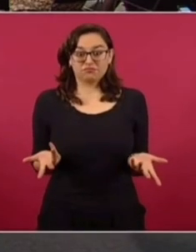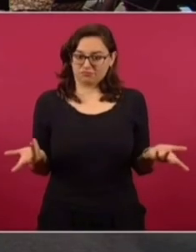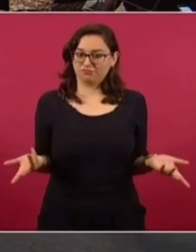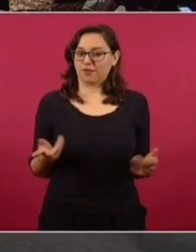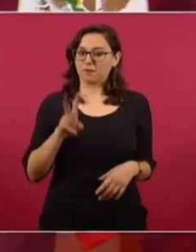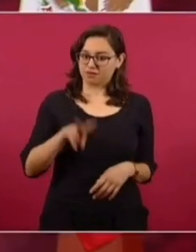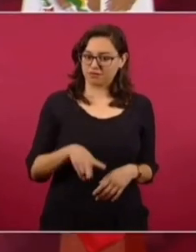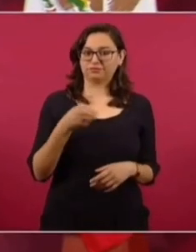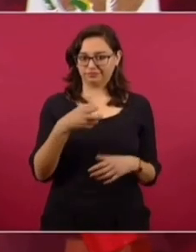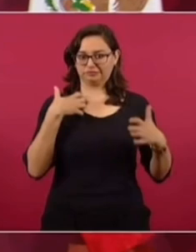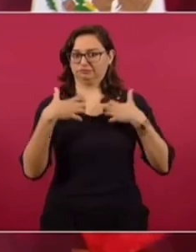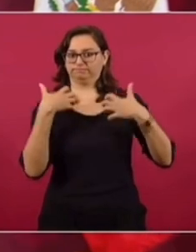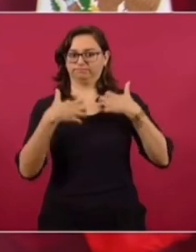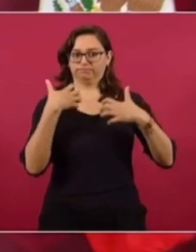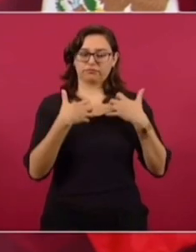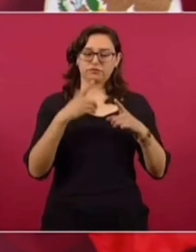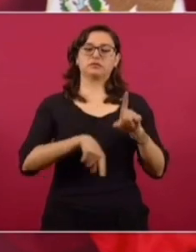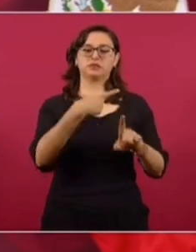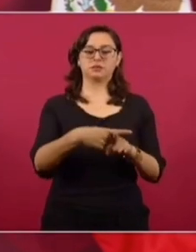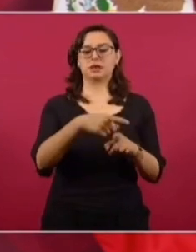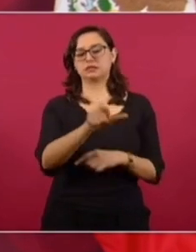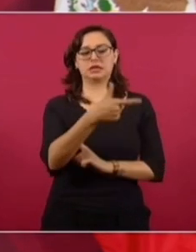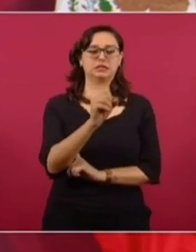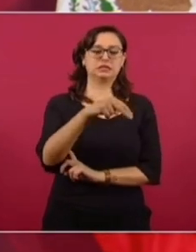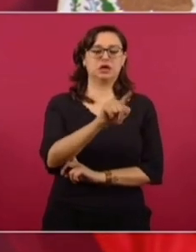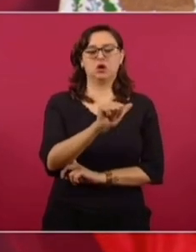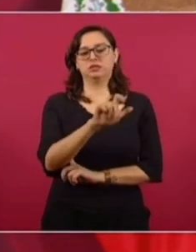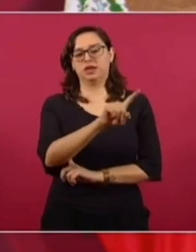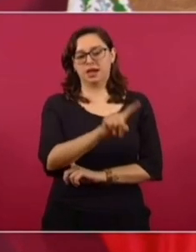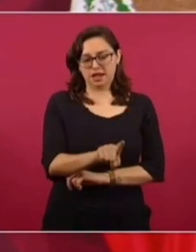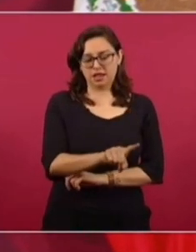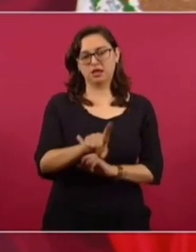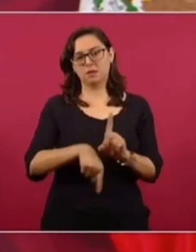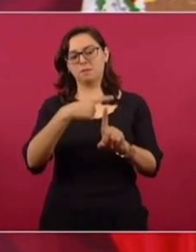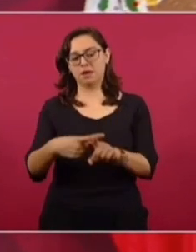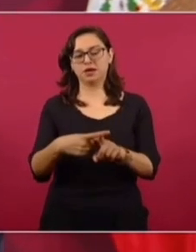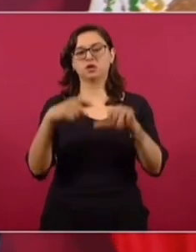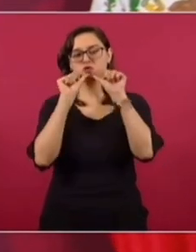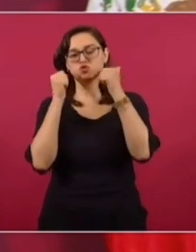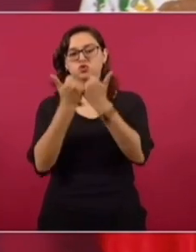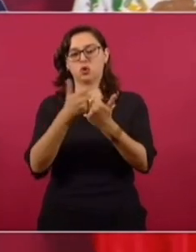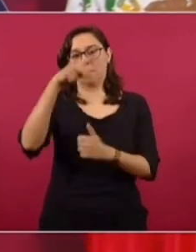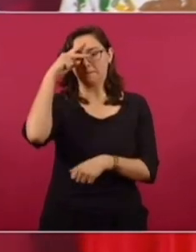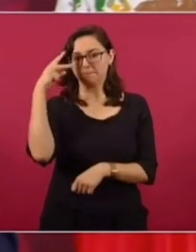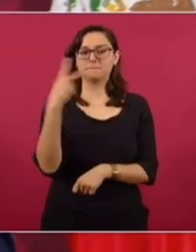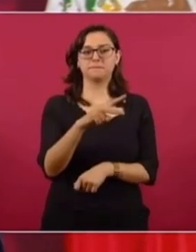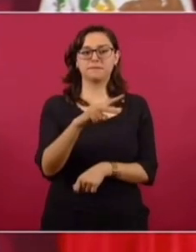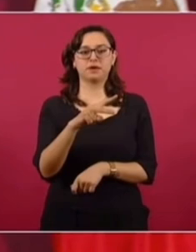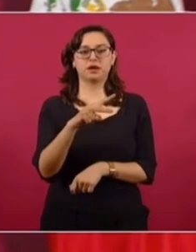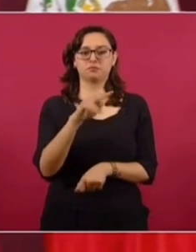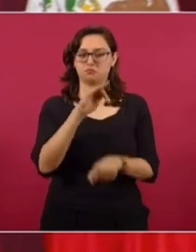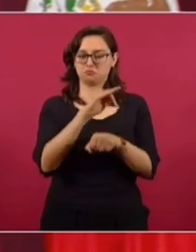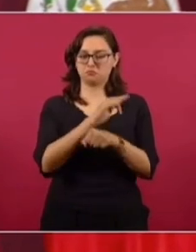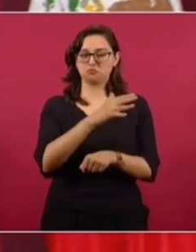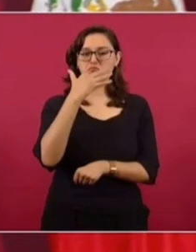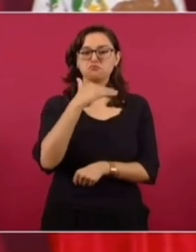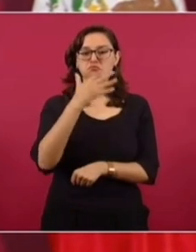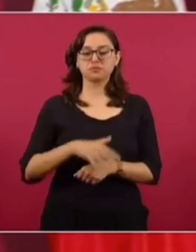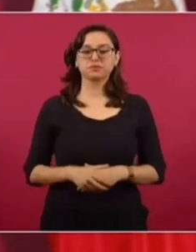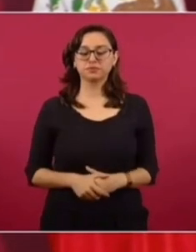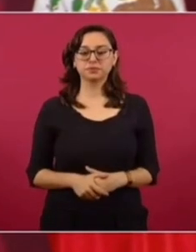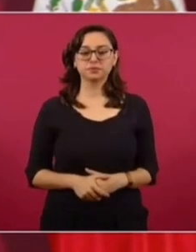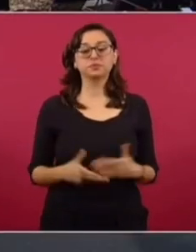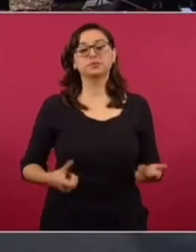en el fondo, más Claudio Quis González y los de la Asociación México en favor de la corrupción.